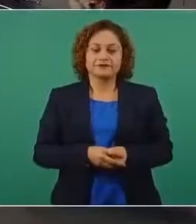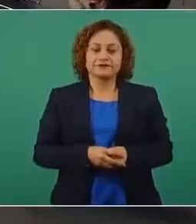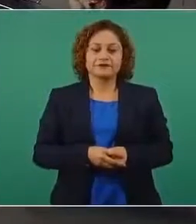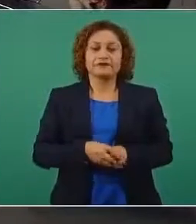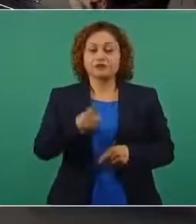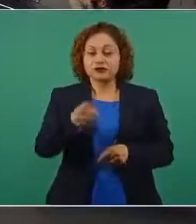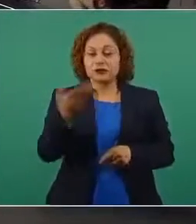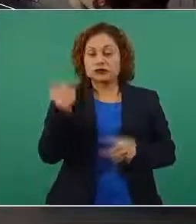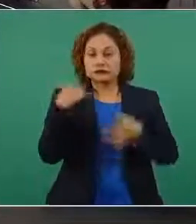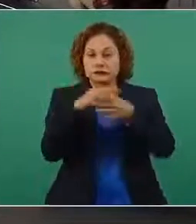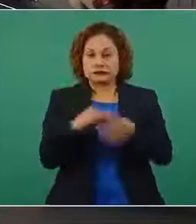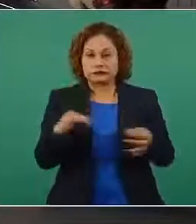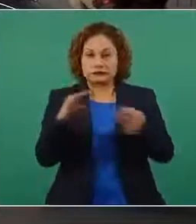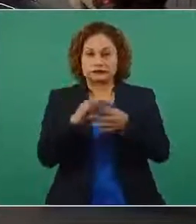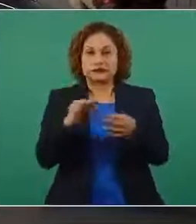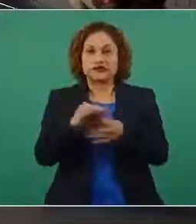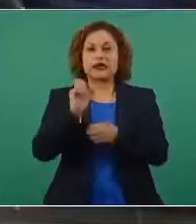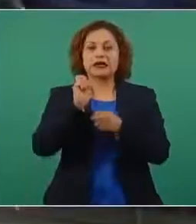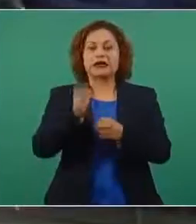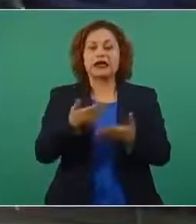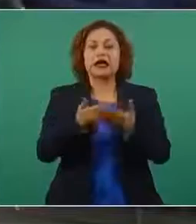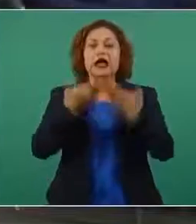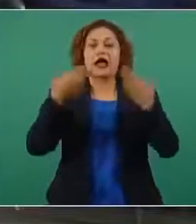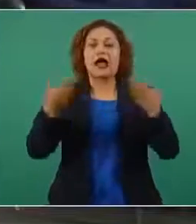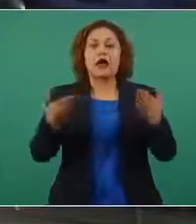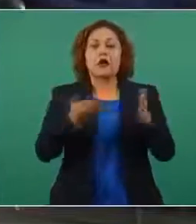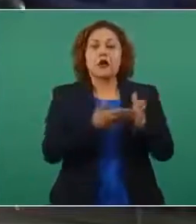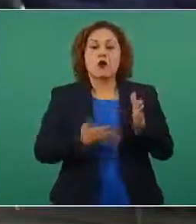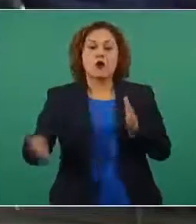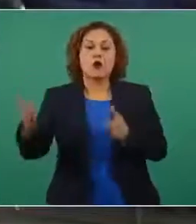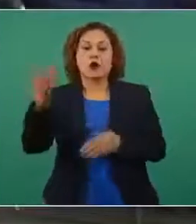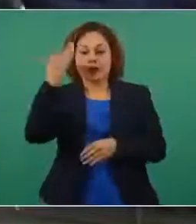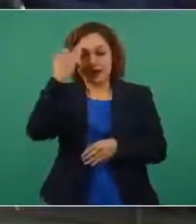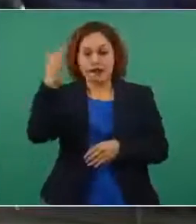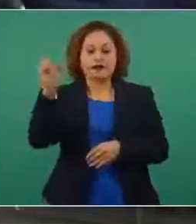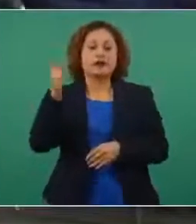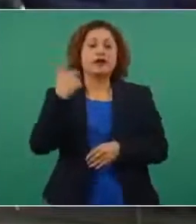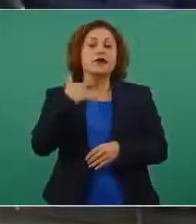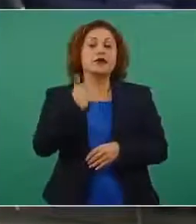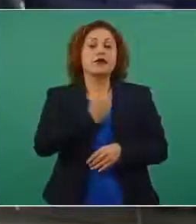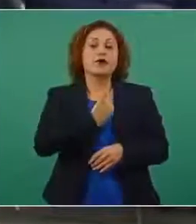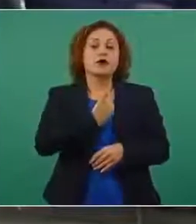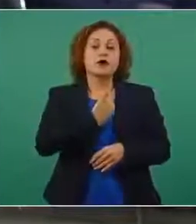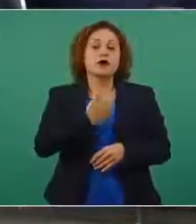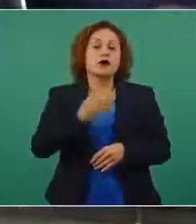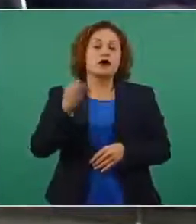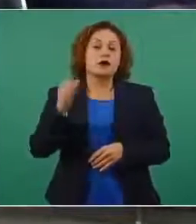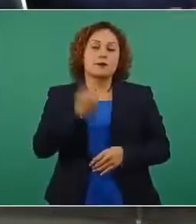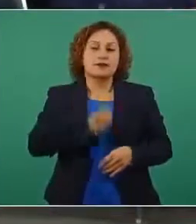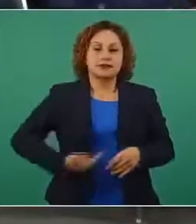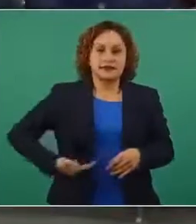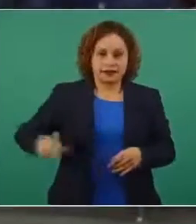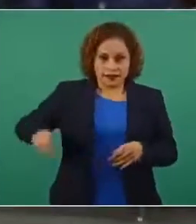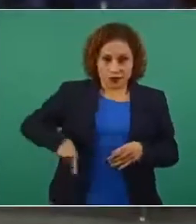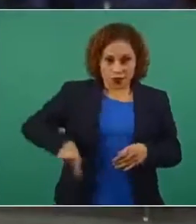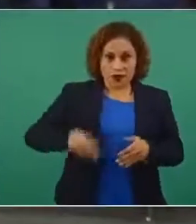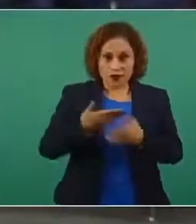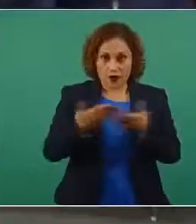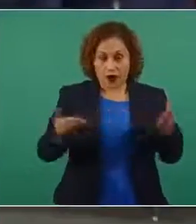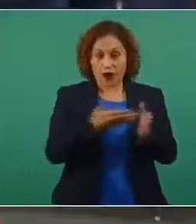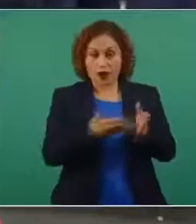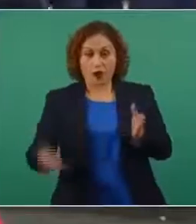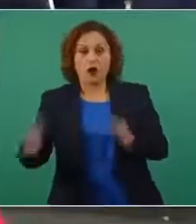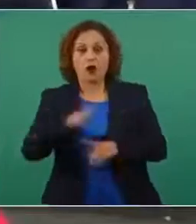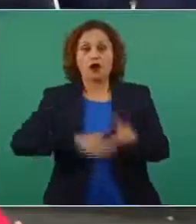este es el sexenio de las de las etnias y que así va a ser lo que resta y lo que va y se está viendo